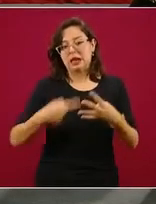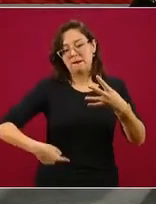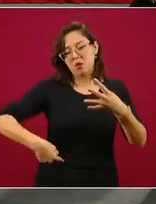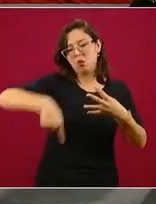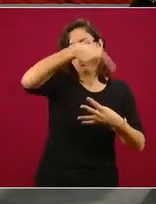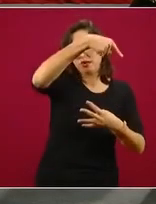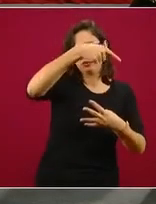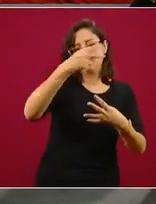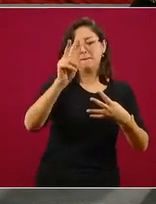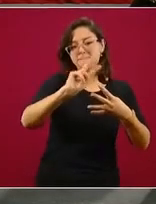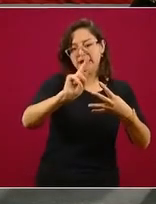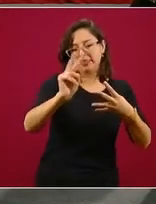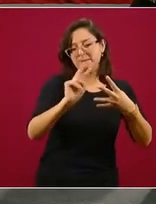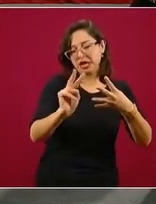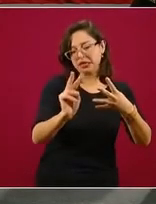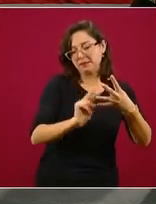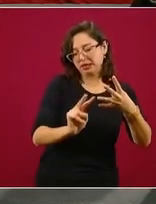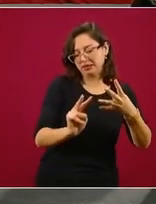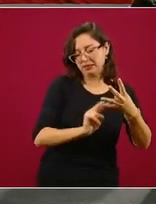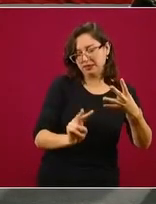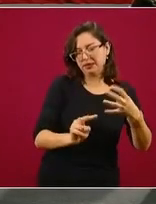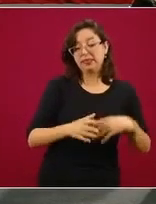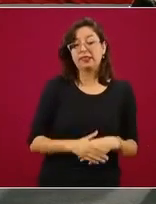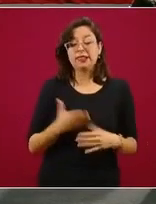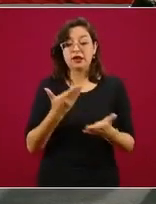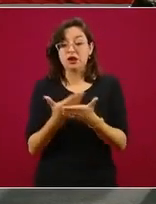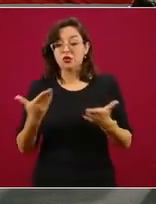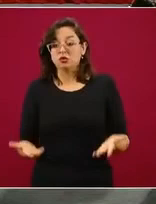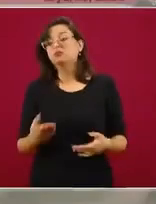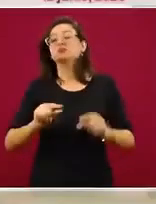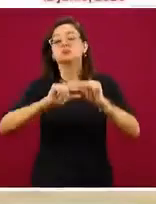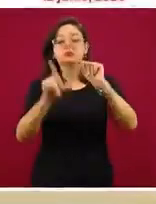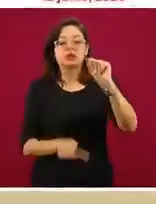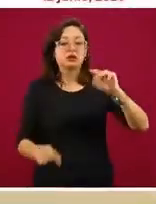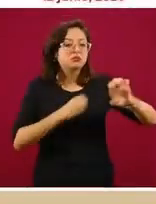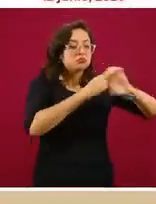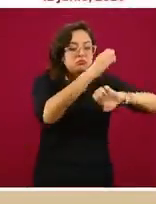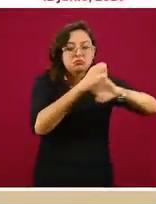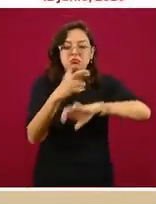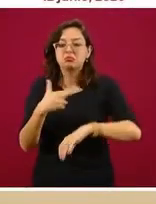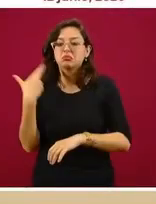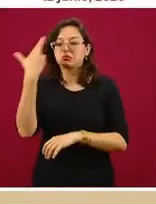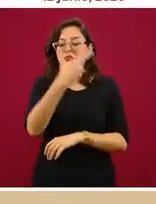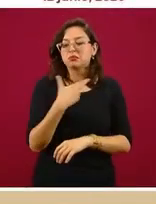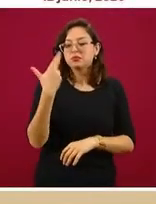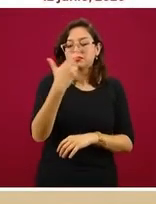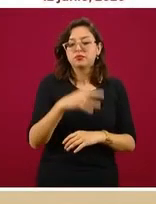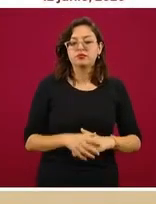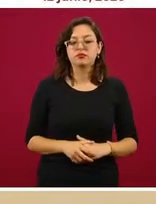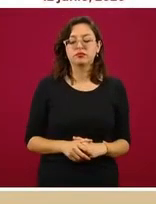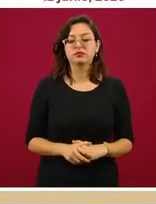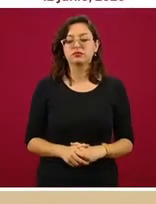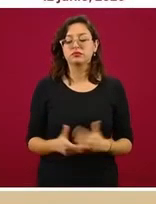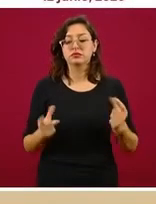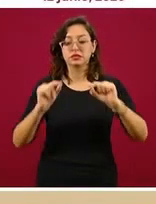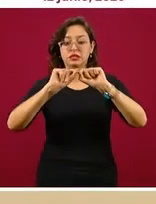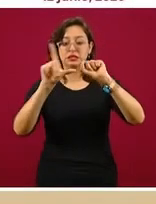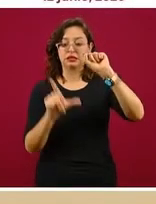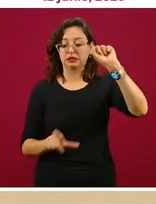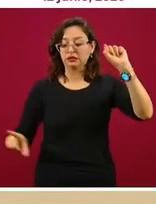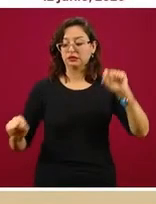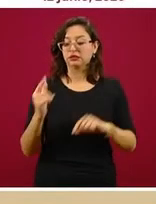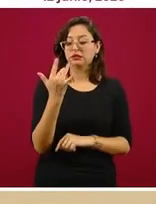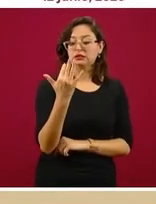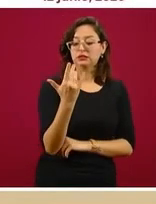Estas son las calificaciones que tuvieron cada uno de los estados. Tenemos la mitad del país en